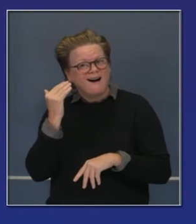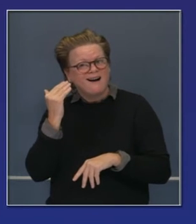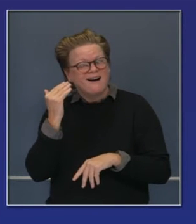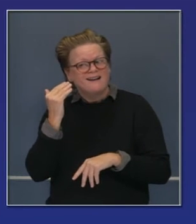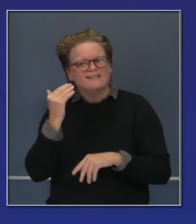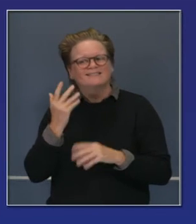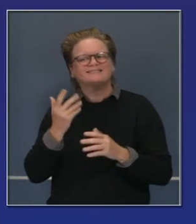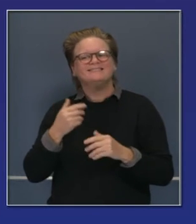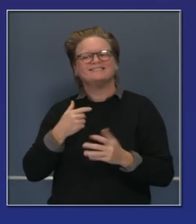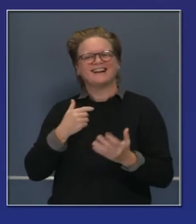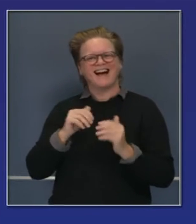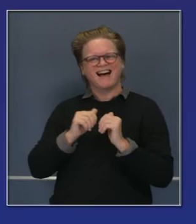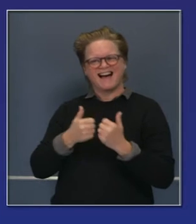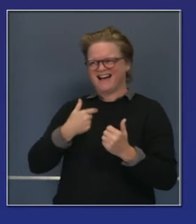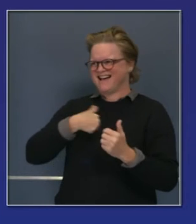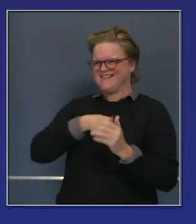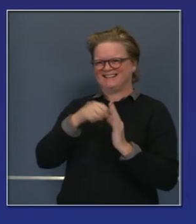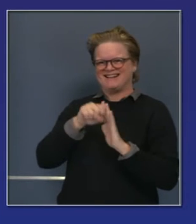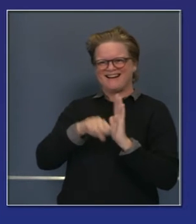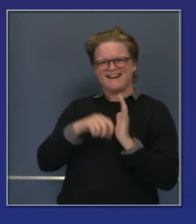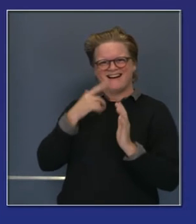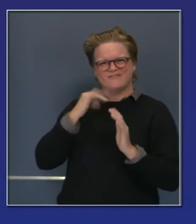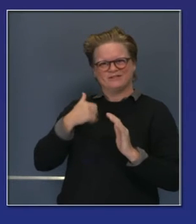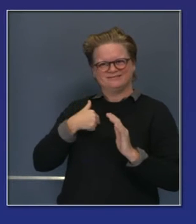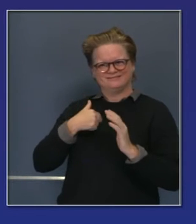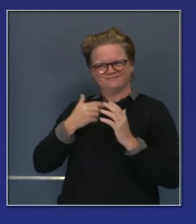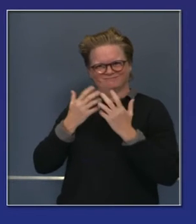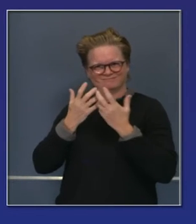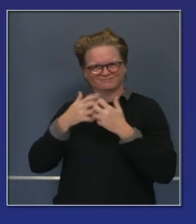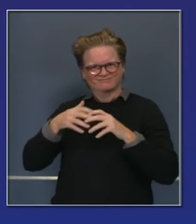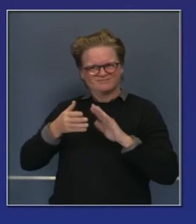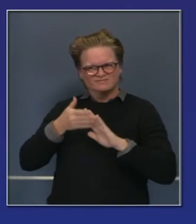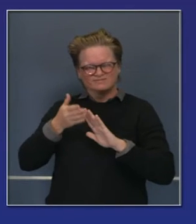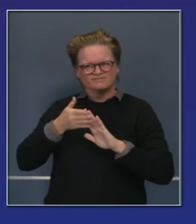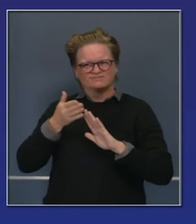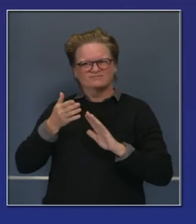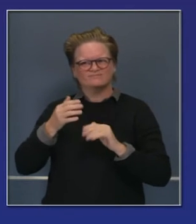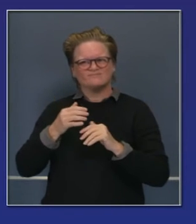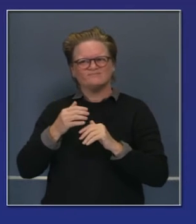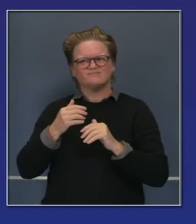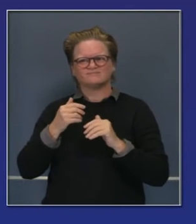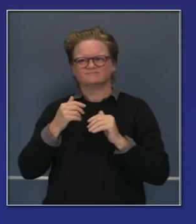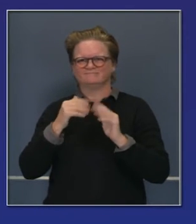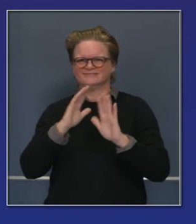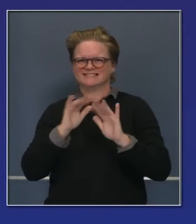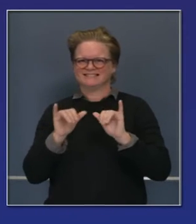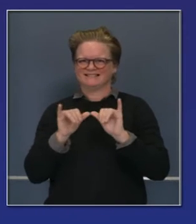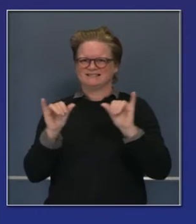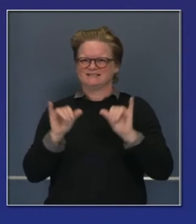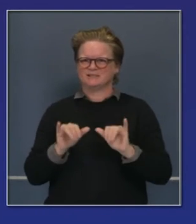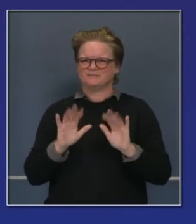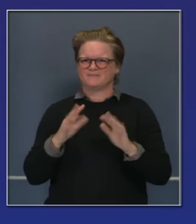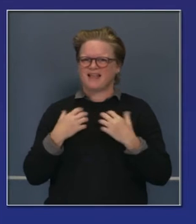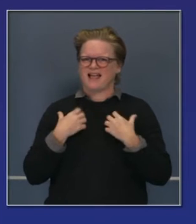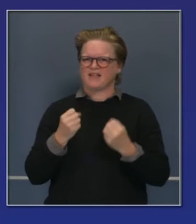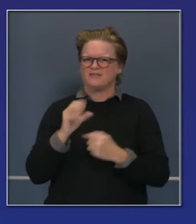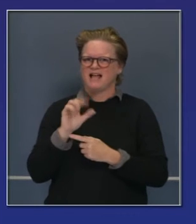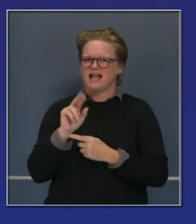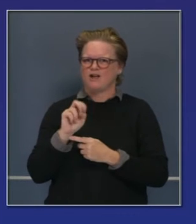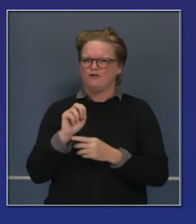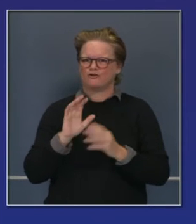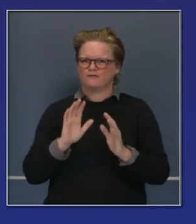que es. Y es gracias a la eficacia de la ACA y también el liderazgo extraordinario de aquí en el estado de California,